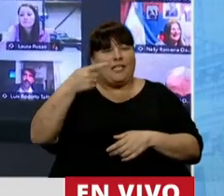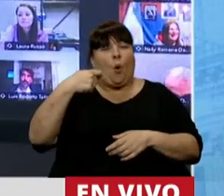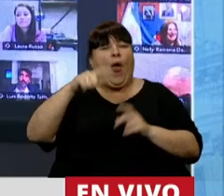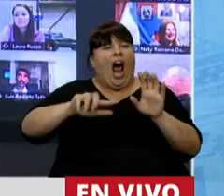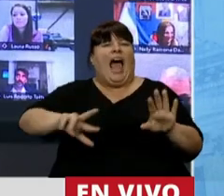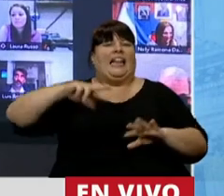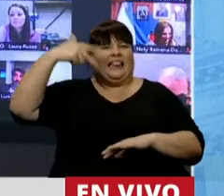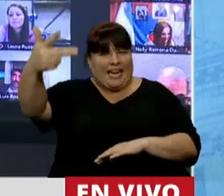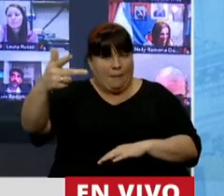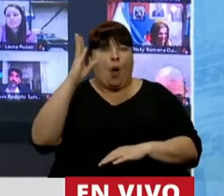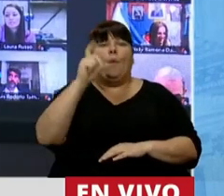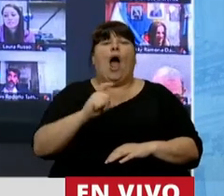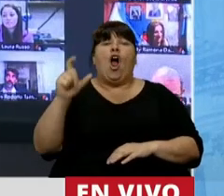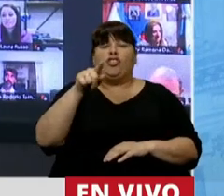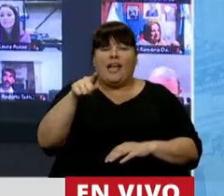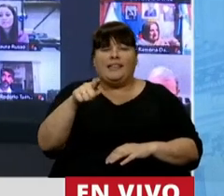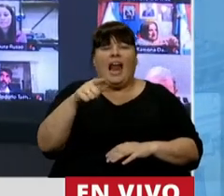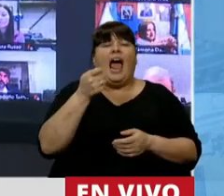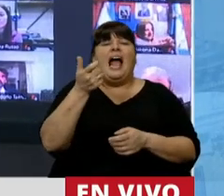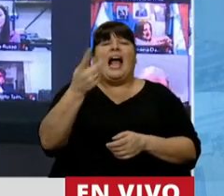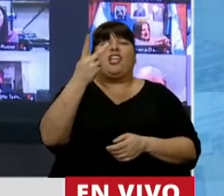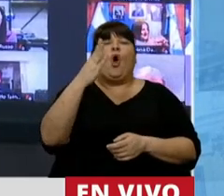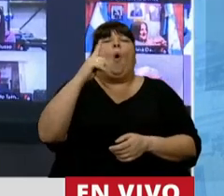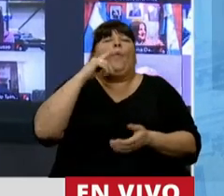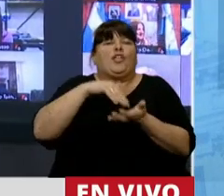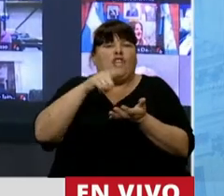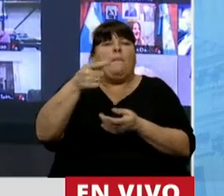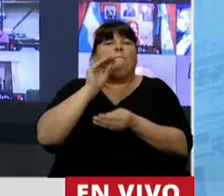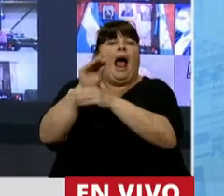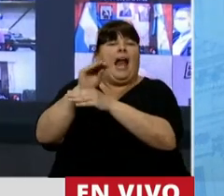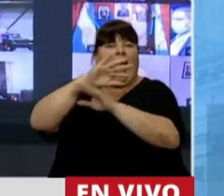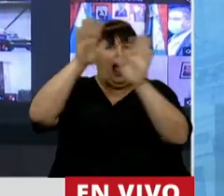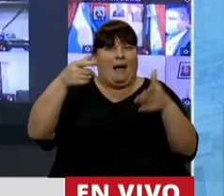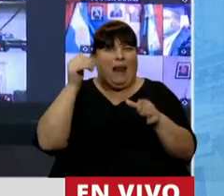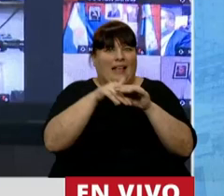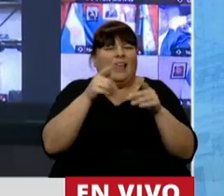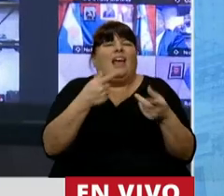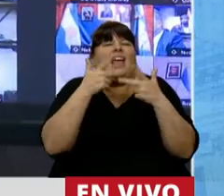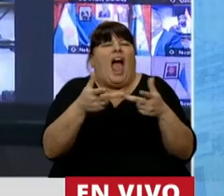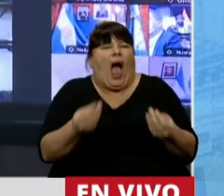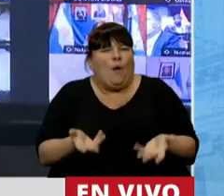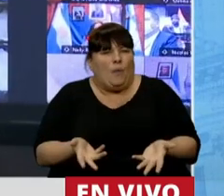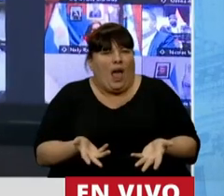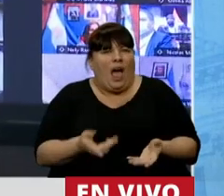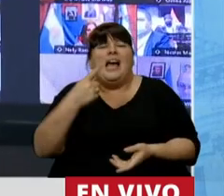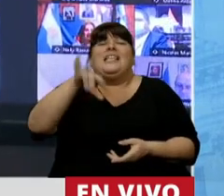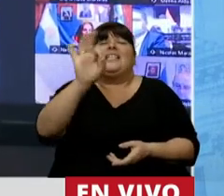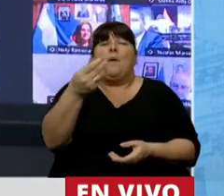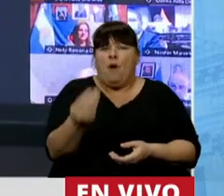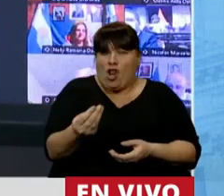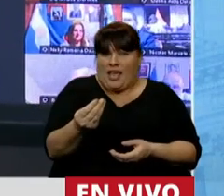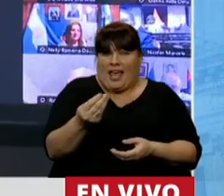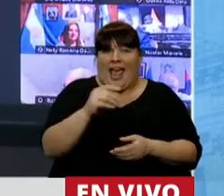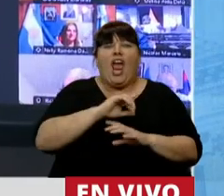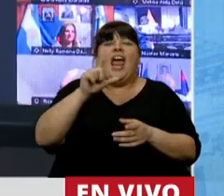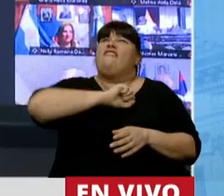triplicó. Y el Banco Central emitió casi 2 billones para financiar al Tesoro. ¿De qué están hablando? ¿Saben por qué no